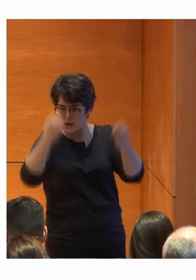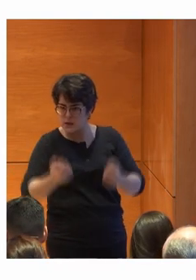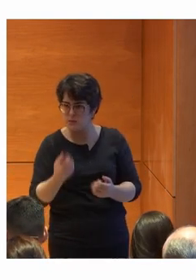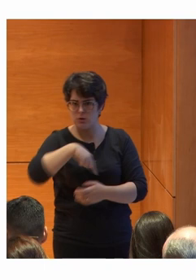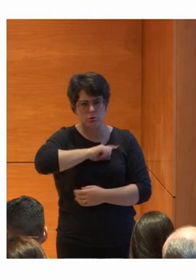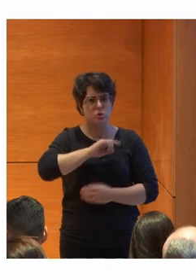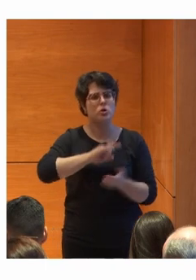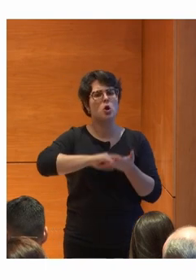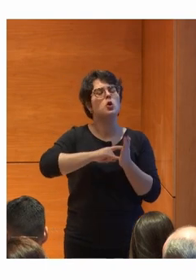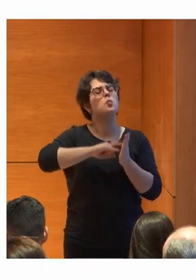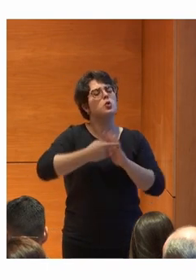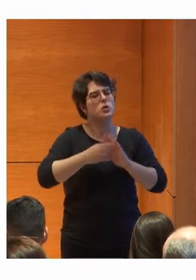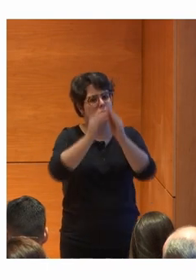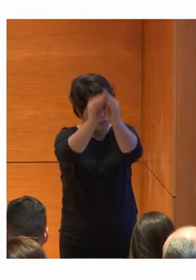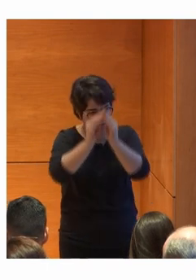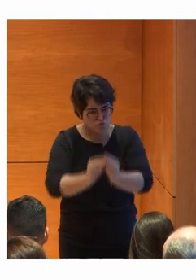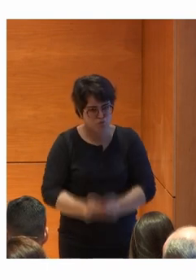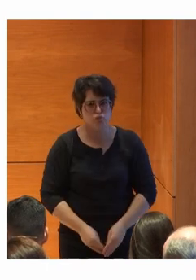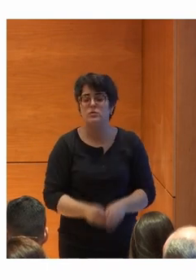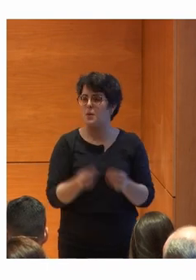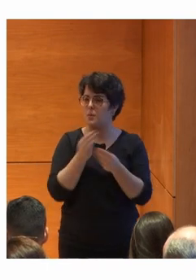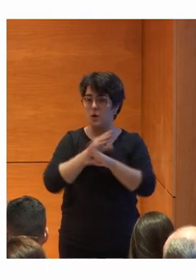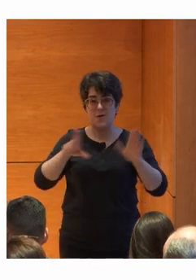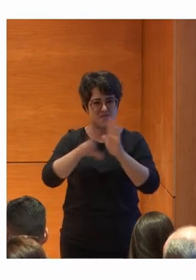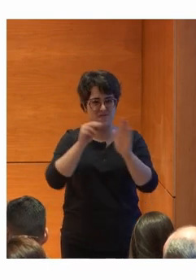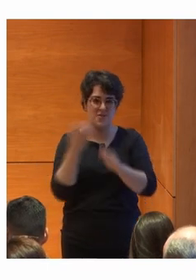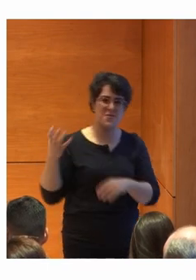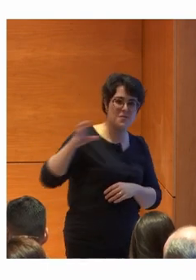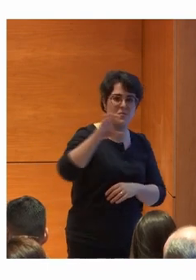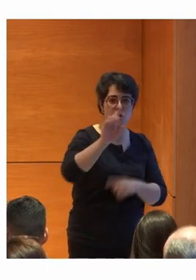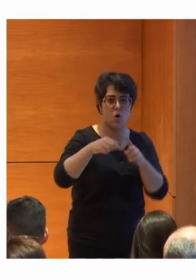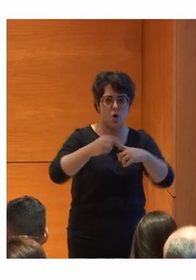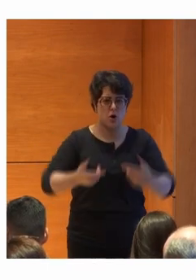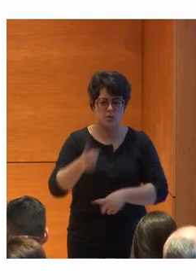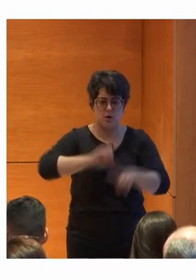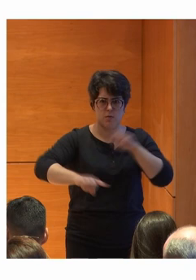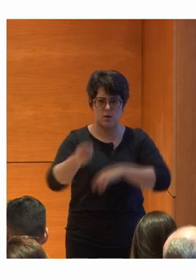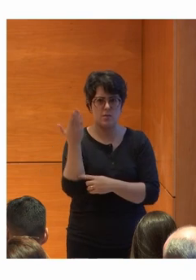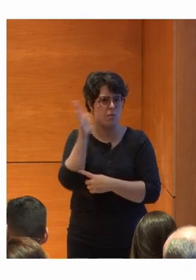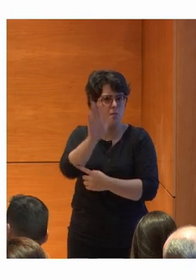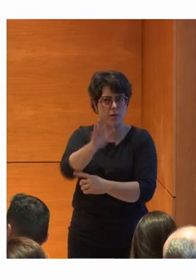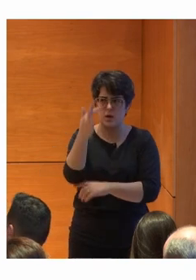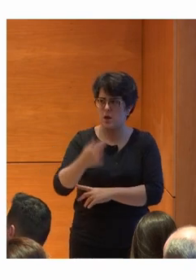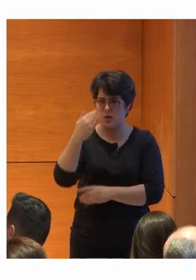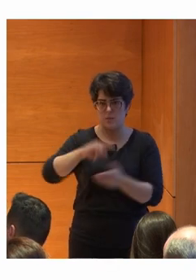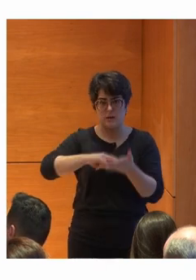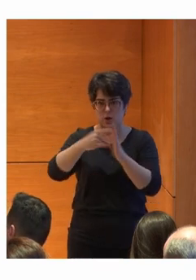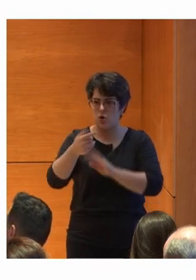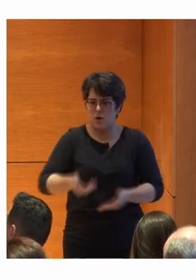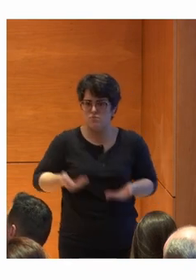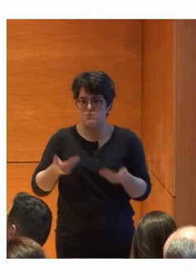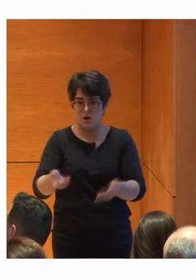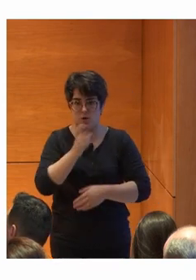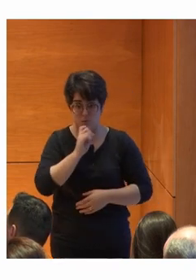proyecto. ¿Qué mejor que un vídeo para ilustrar cuál es la problemática y cómo la tecnología puede ayudar?